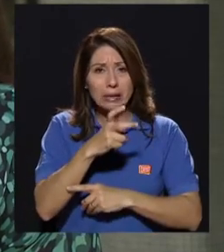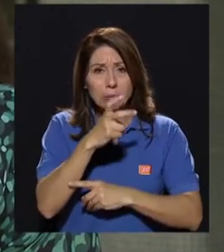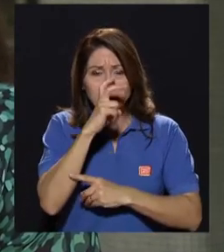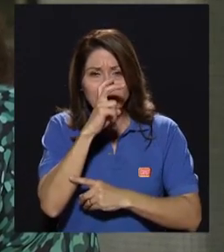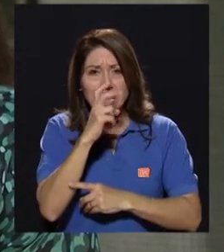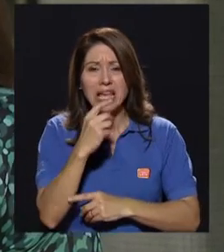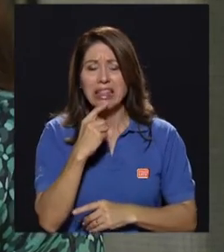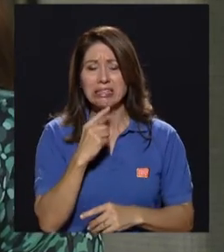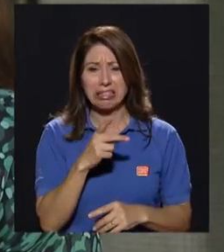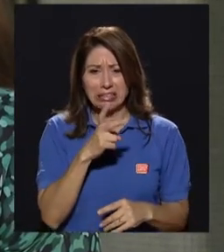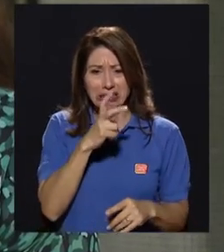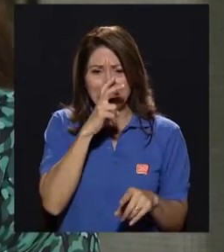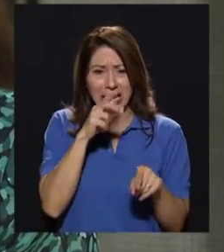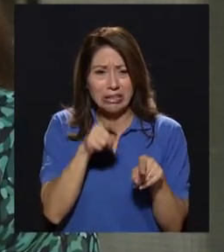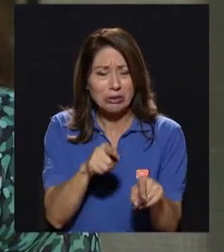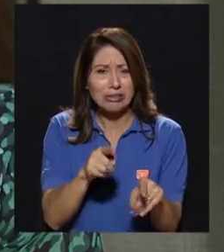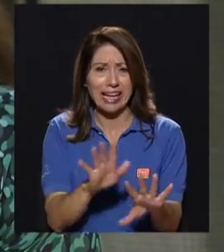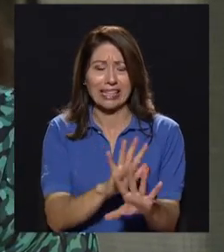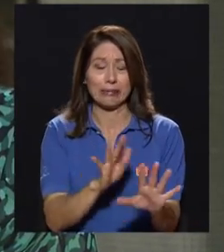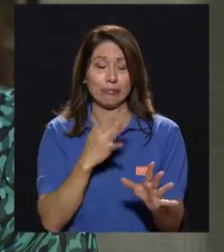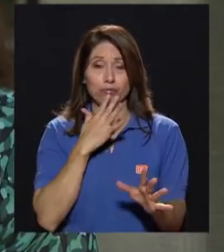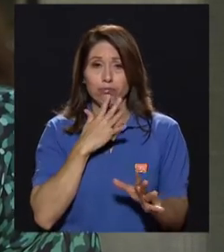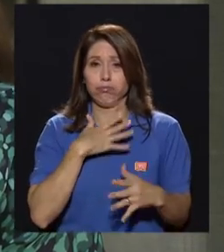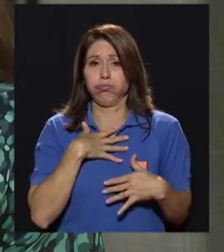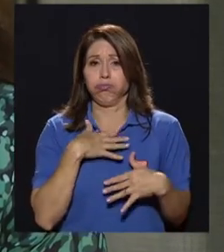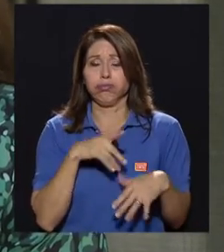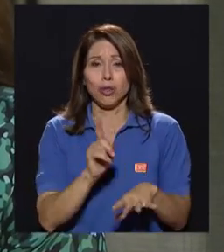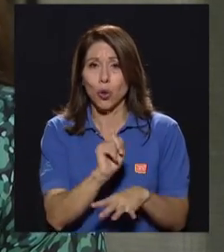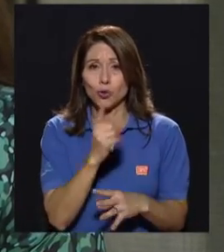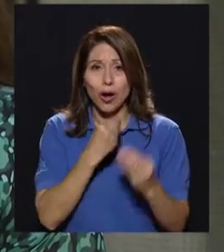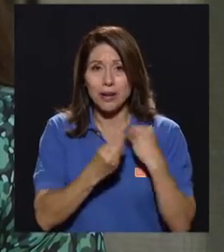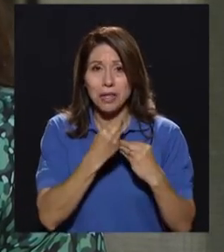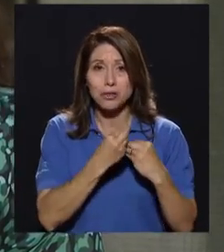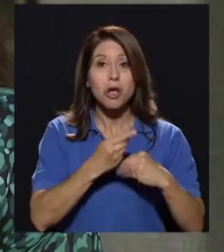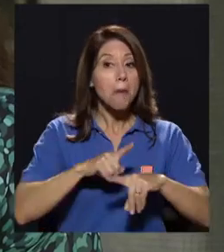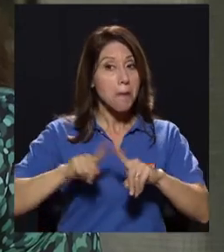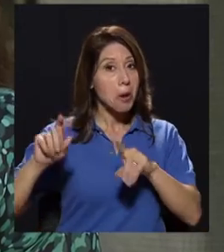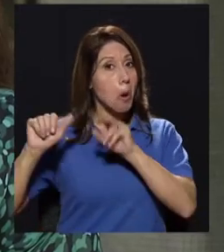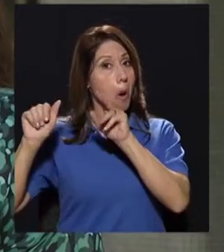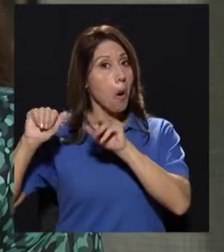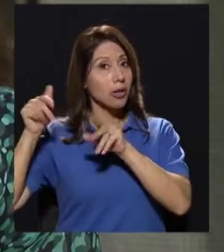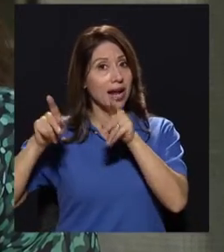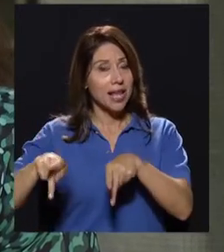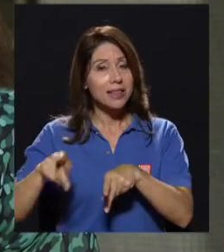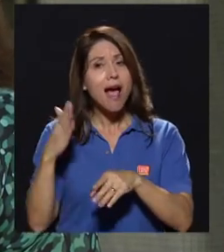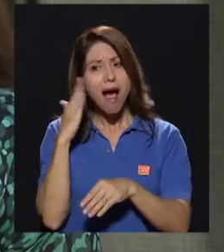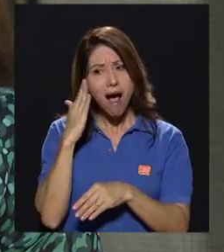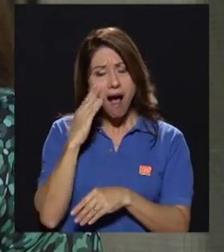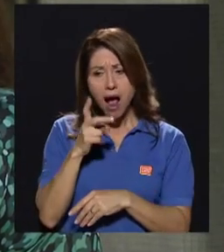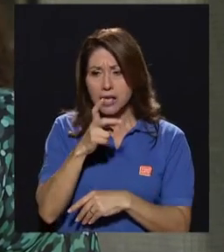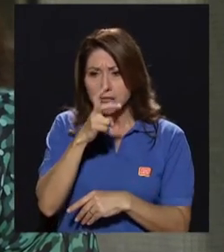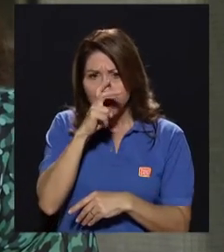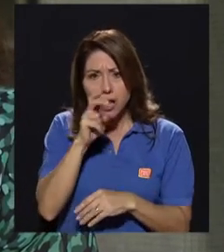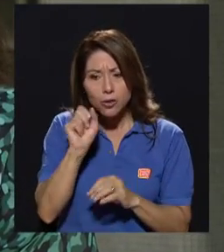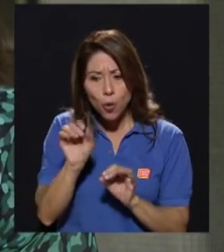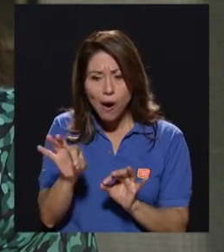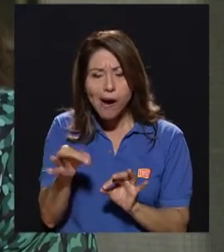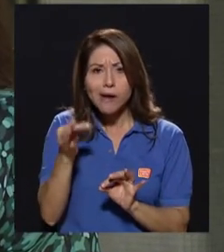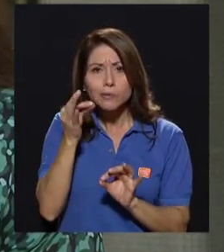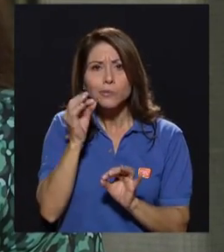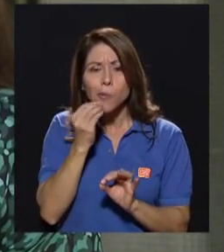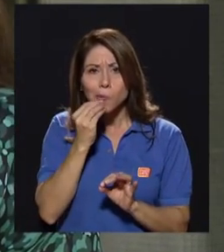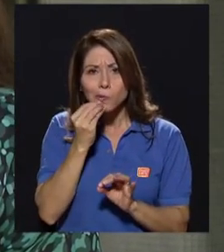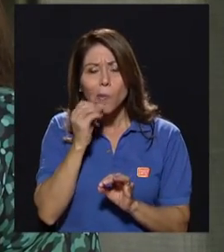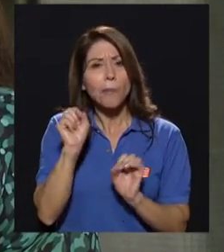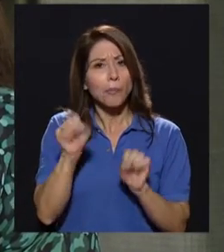asquerosos o que no son alimentos. Pero hay otra población que los conoce, conoce sus aportes nutricionales,